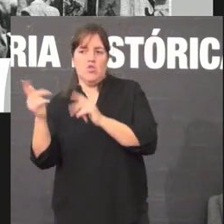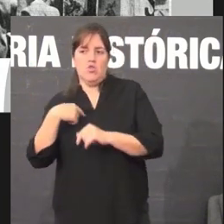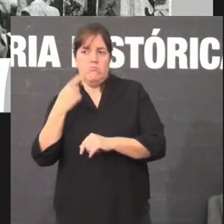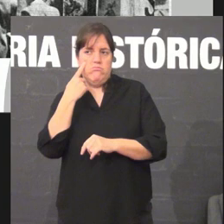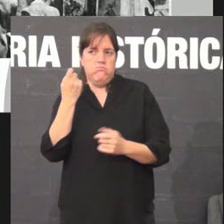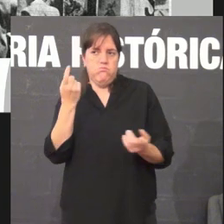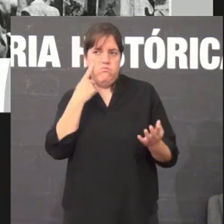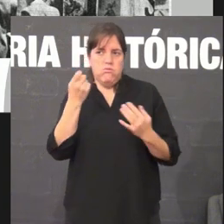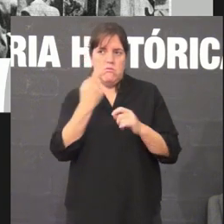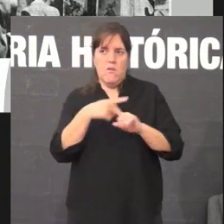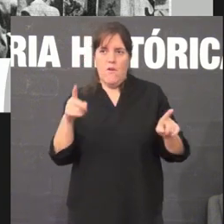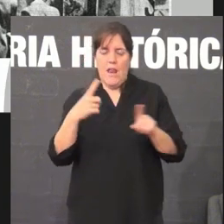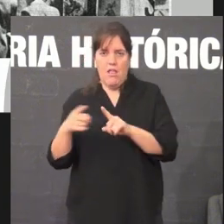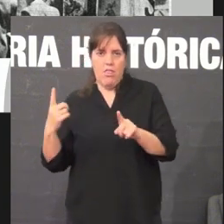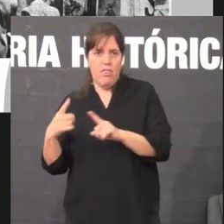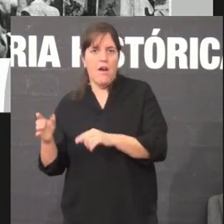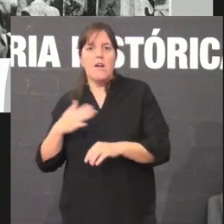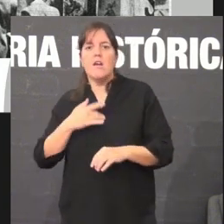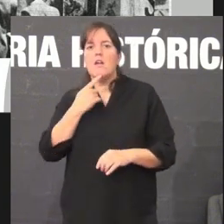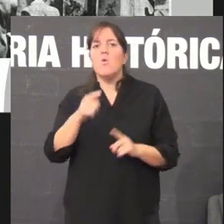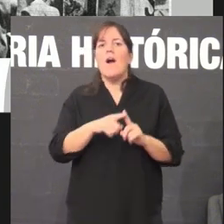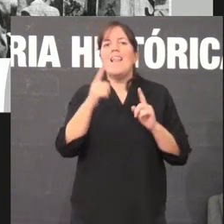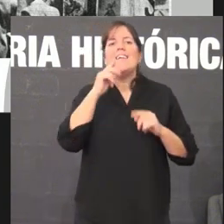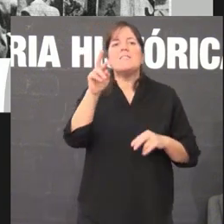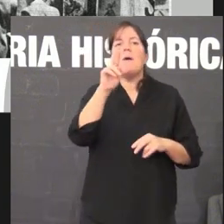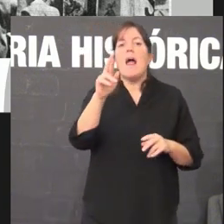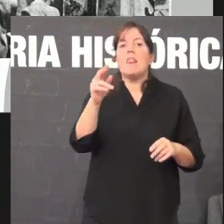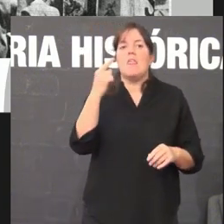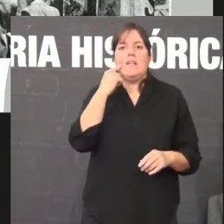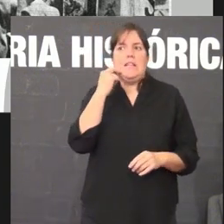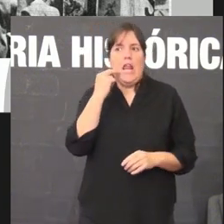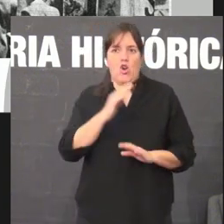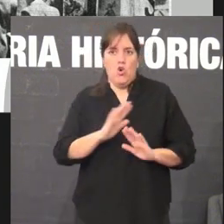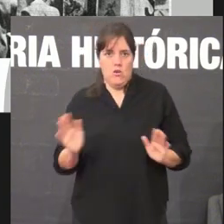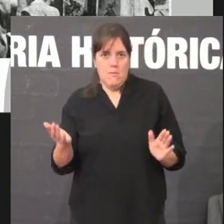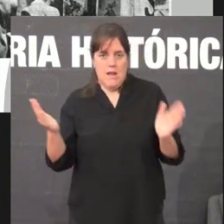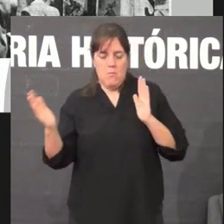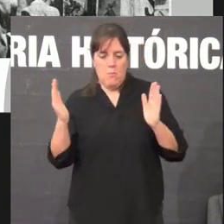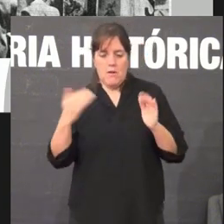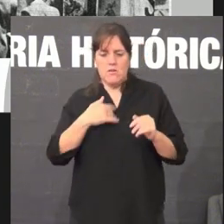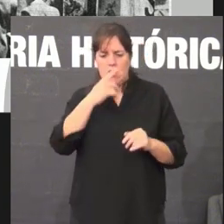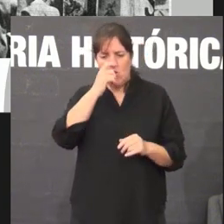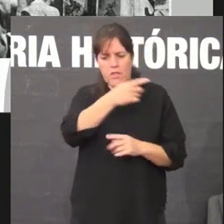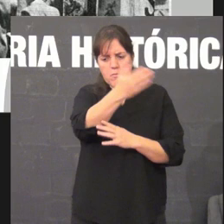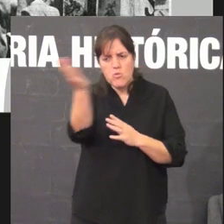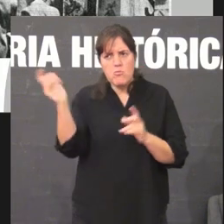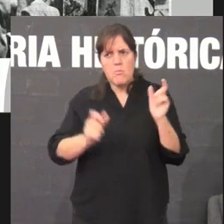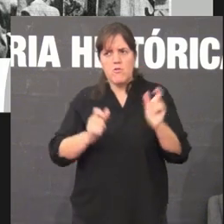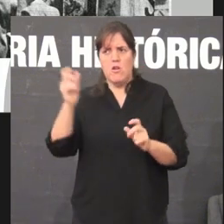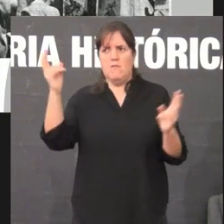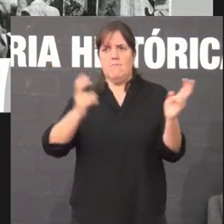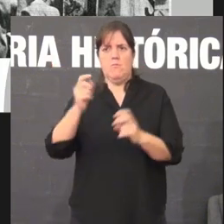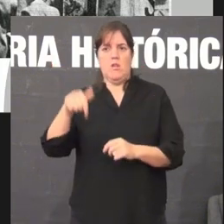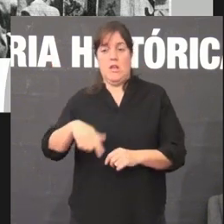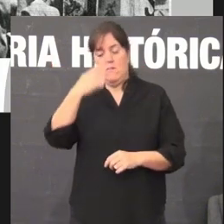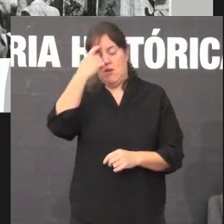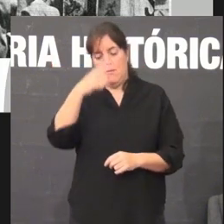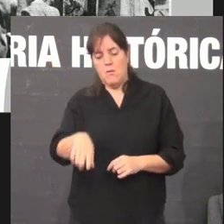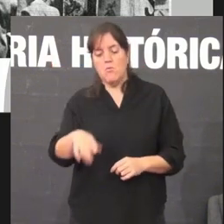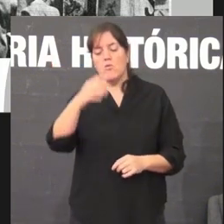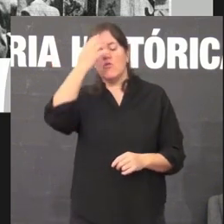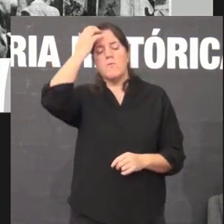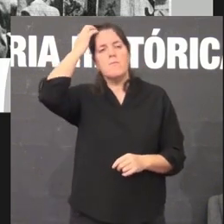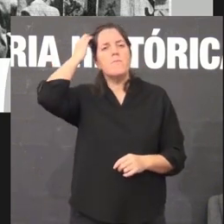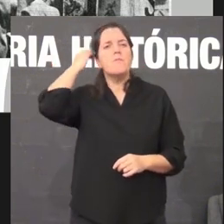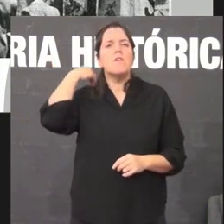que é o momento da esperanza ao terror. Lembremos, as persoas que estamos aquí xa o sabemos, como foi,